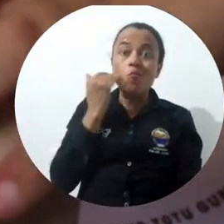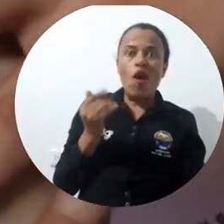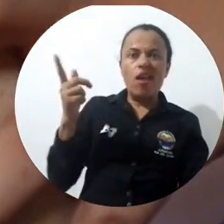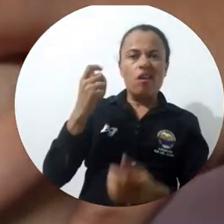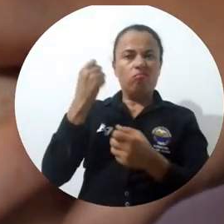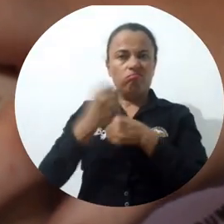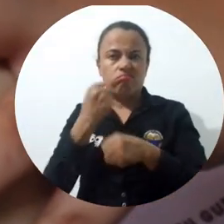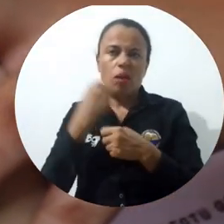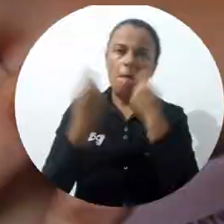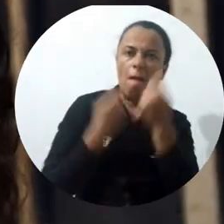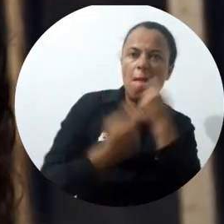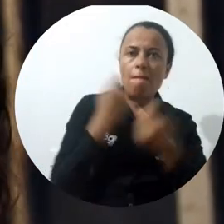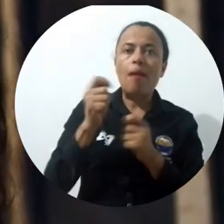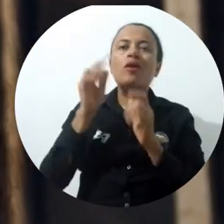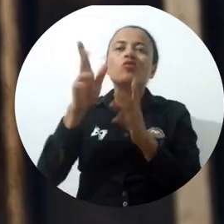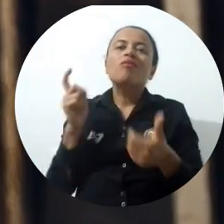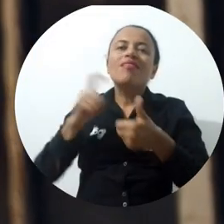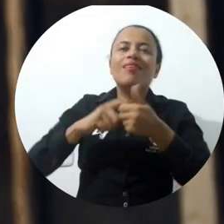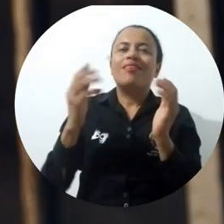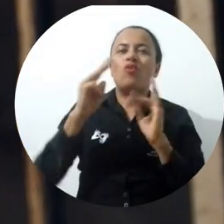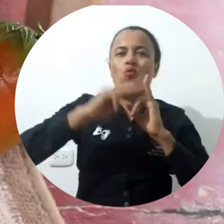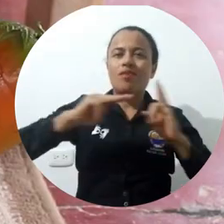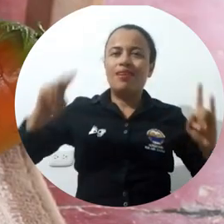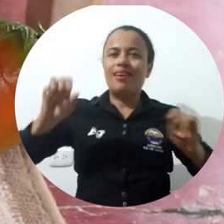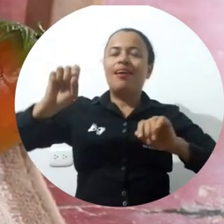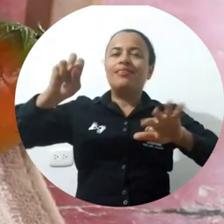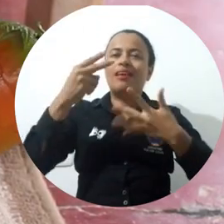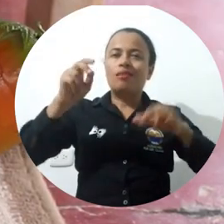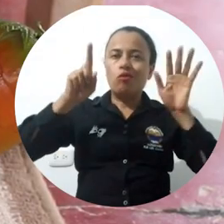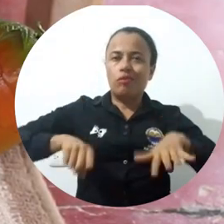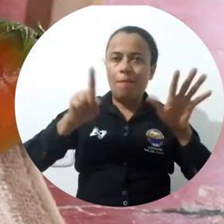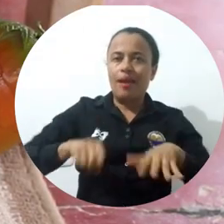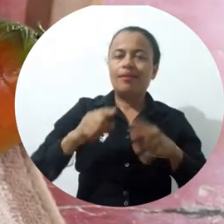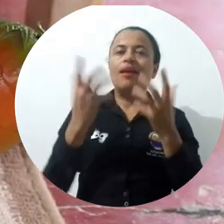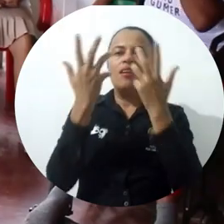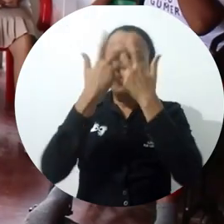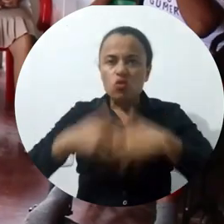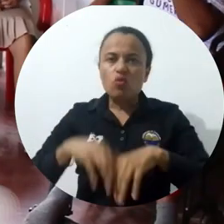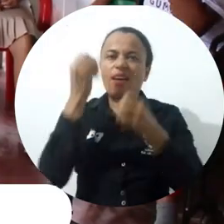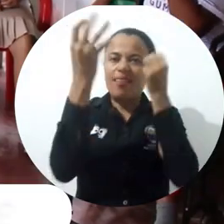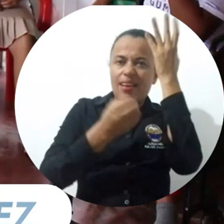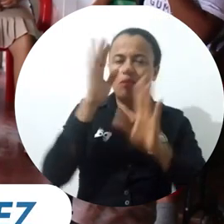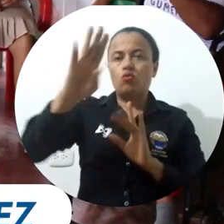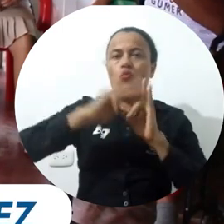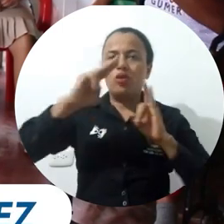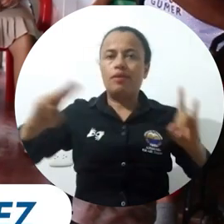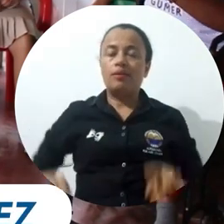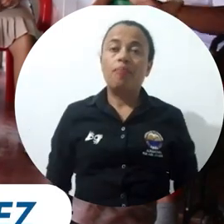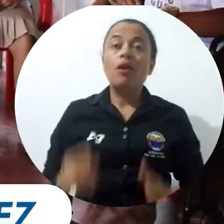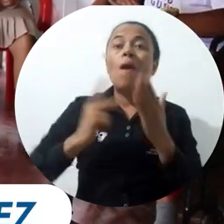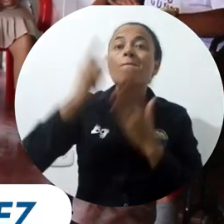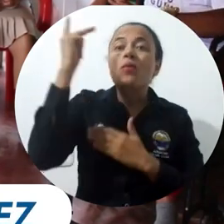estudiante de noveno semestre del programa Gestión Cultural y de Industrias Creativas de la Universidad del Magdalena. Tengo un proyecto con la universidad que es la